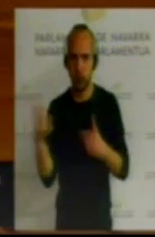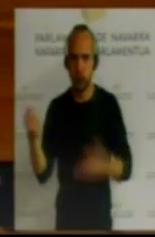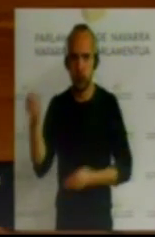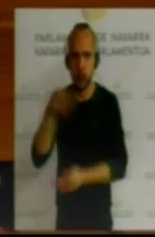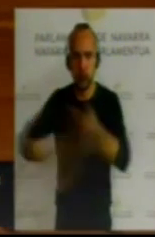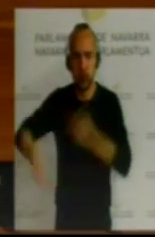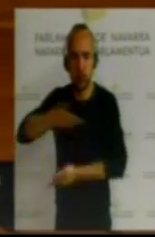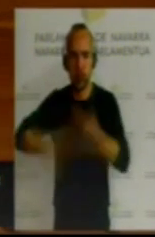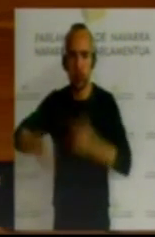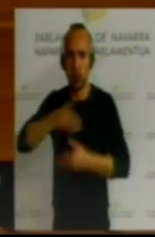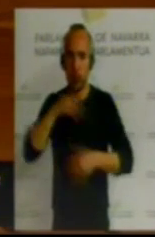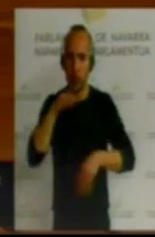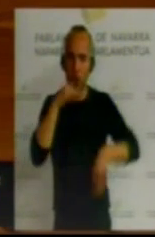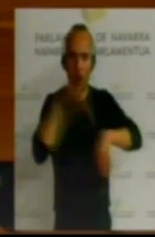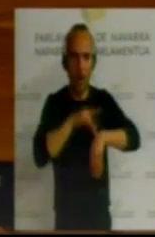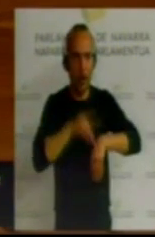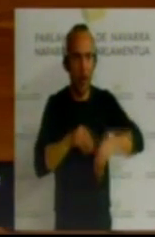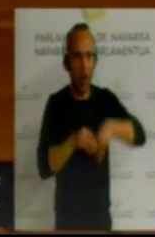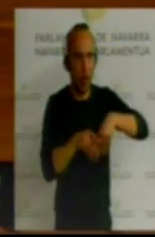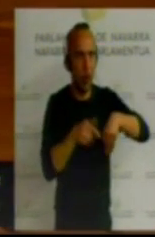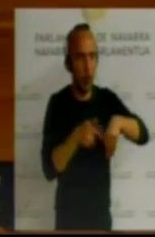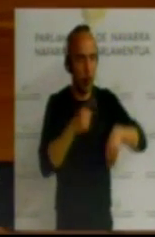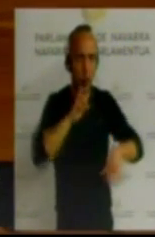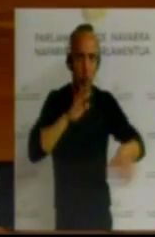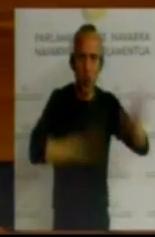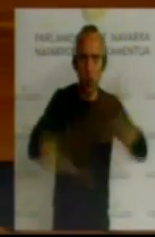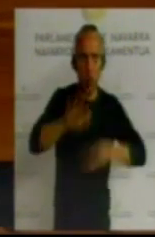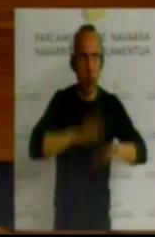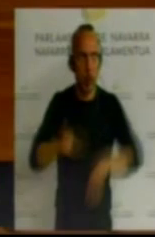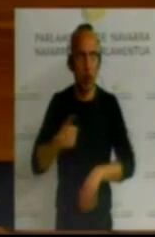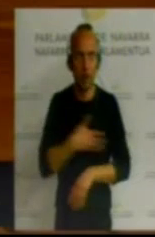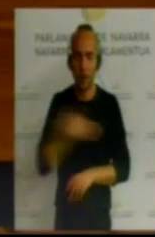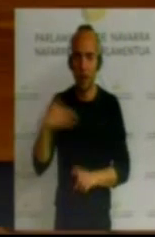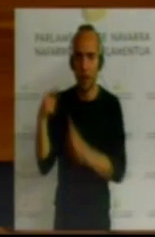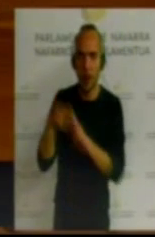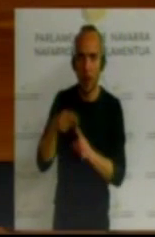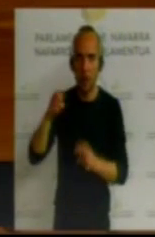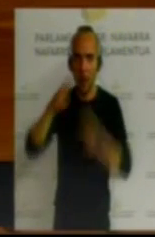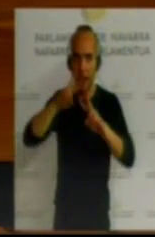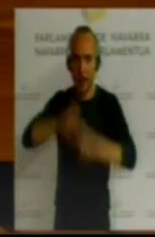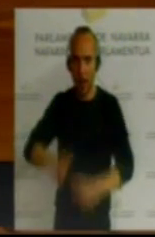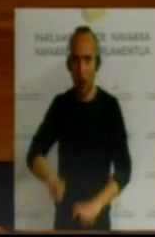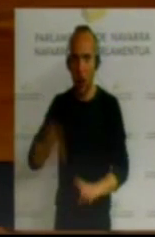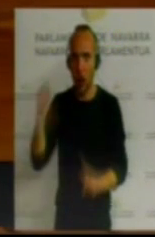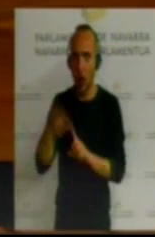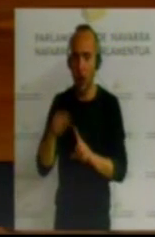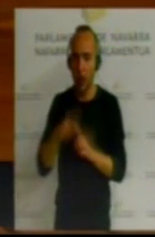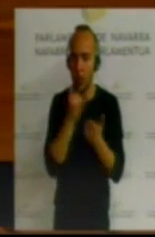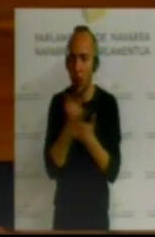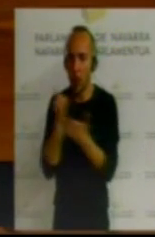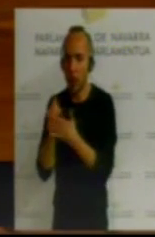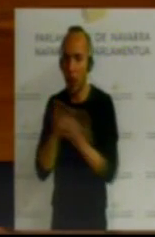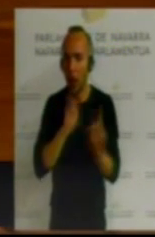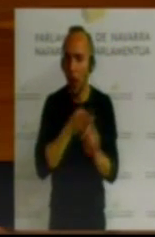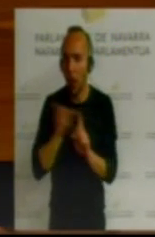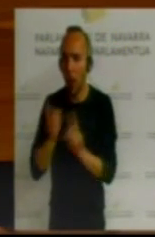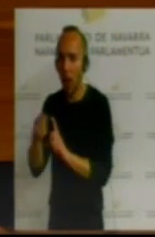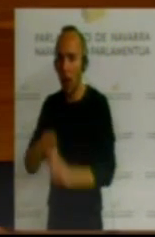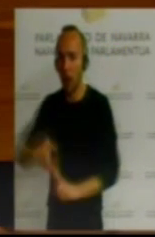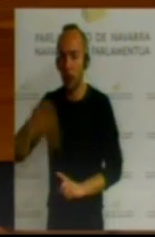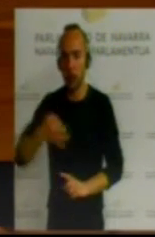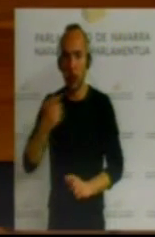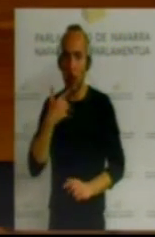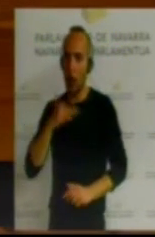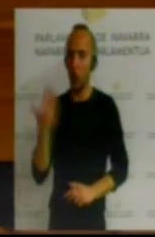de la endometriosis. Apostamos por la investigación, enfocada a pruebas diagnósticas de certeza no invasivas, a